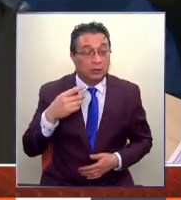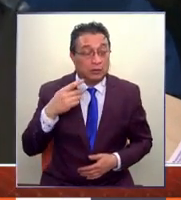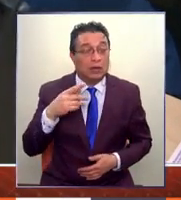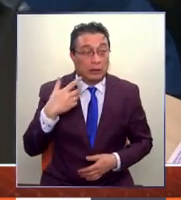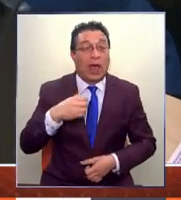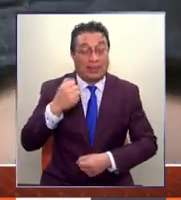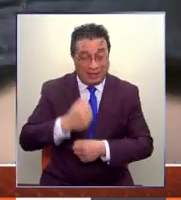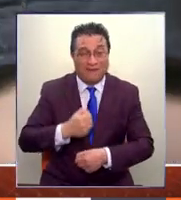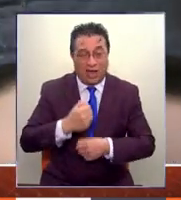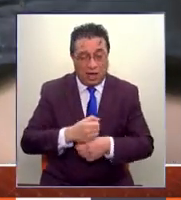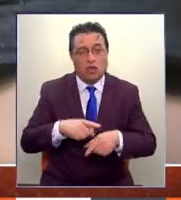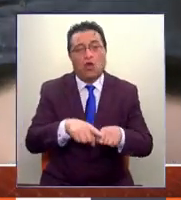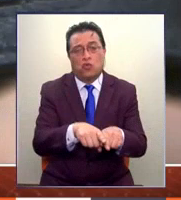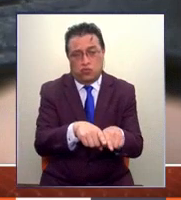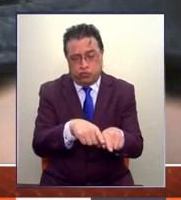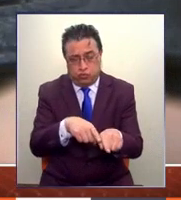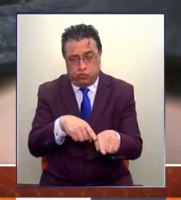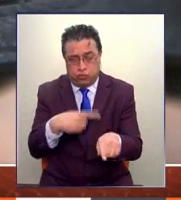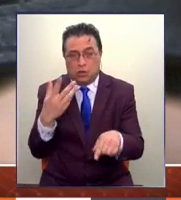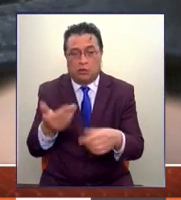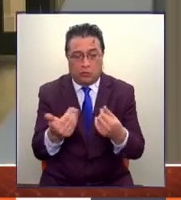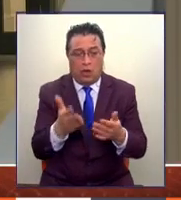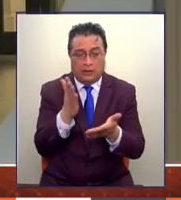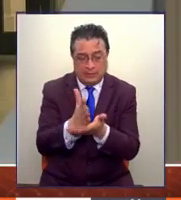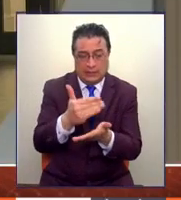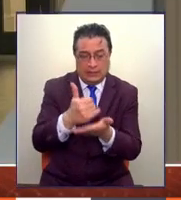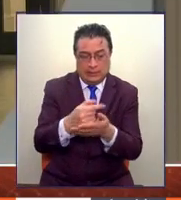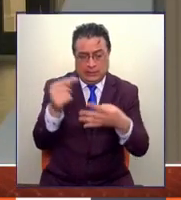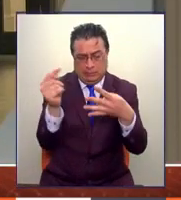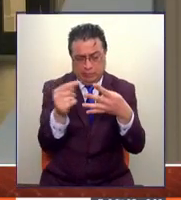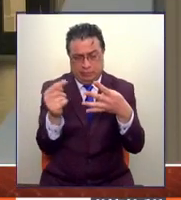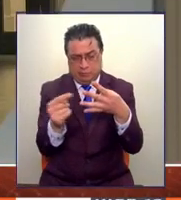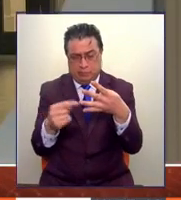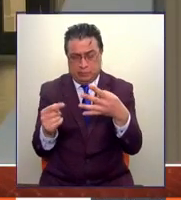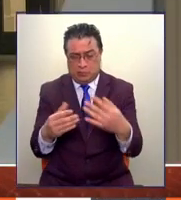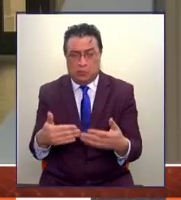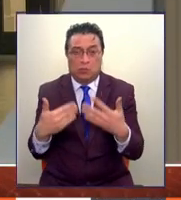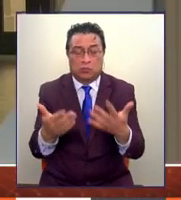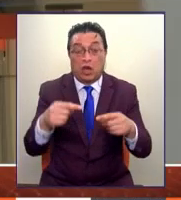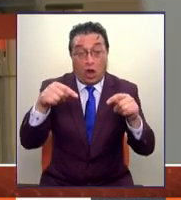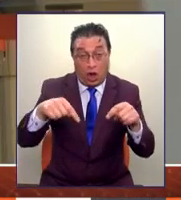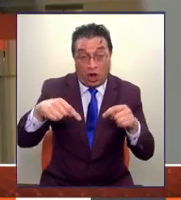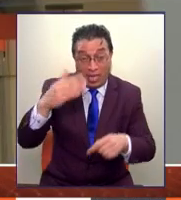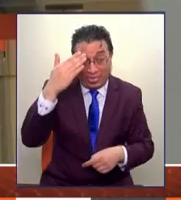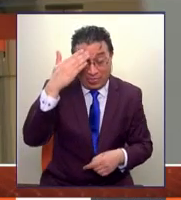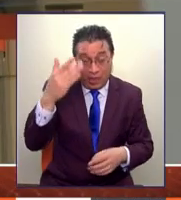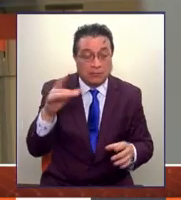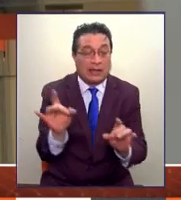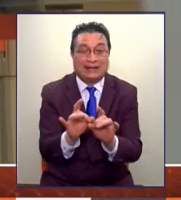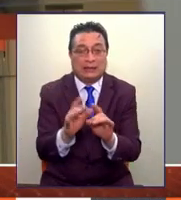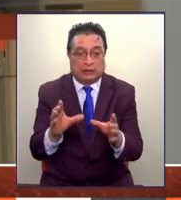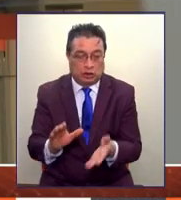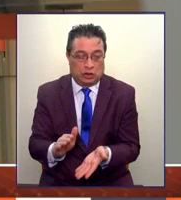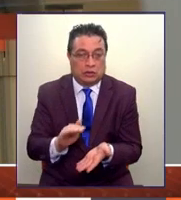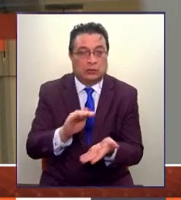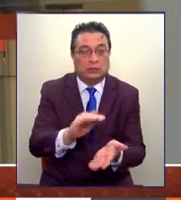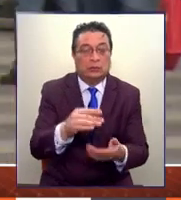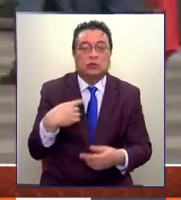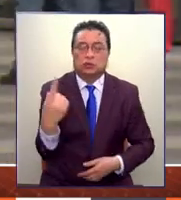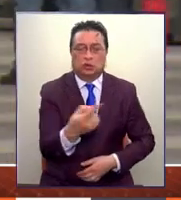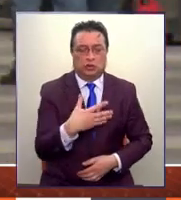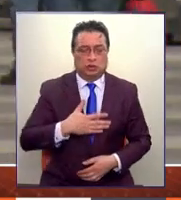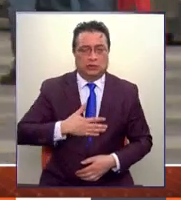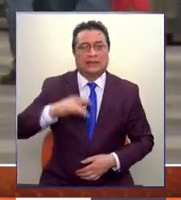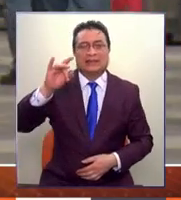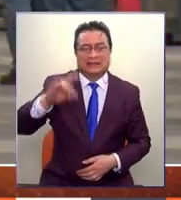trabajando incansablemente para desplegar todo el set de medidas que hoy día están disponibles. Nosotros sabemos que siempre